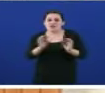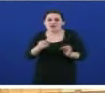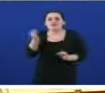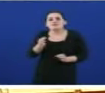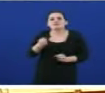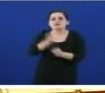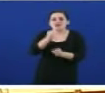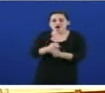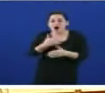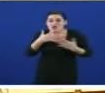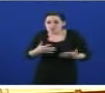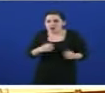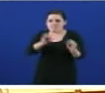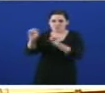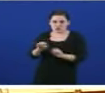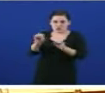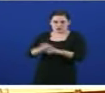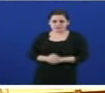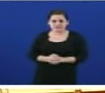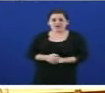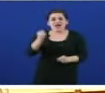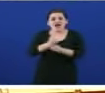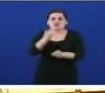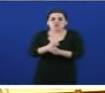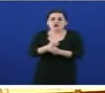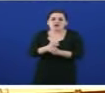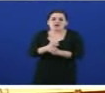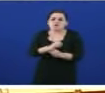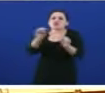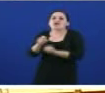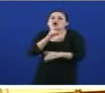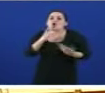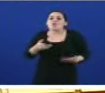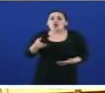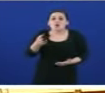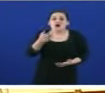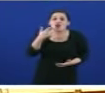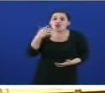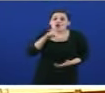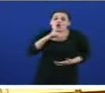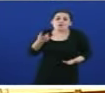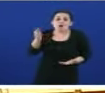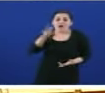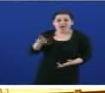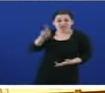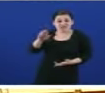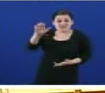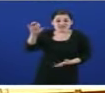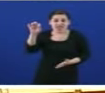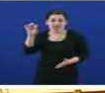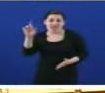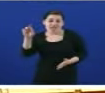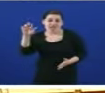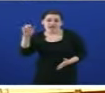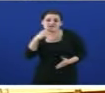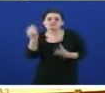existente. E, señorías, o emprego non se protexe asilizando a tramitación dos seres que no último ano incrementánose un 450%.